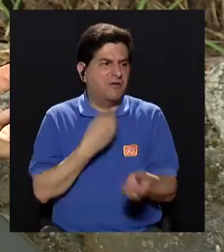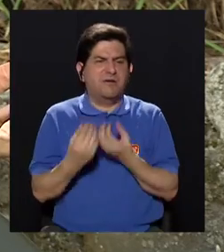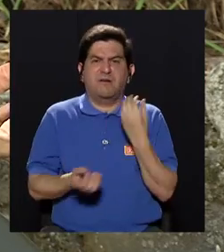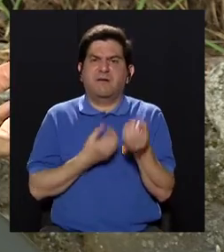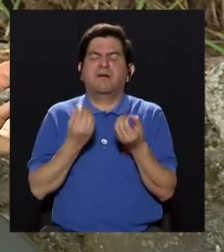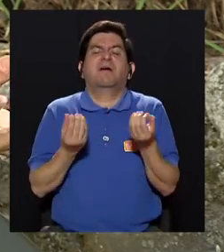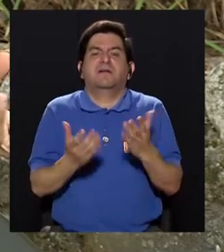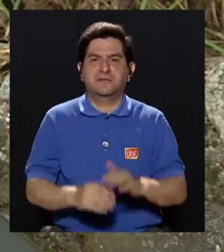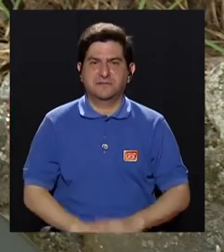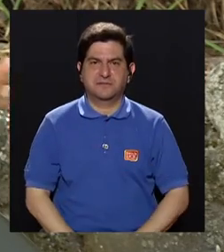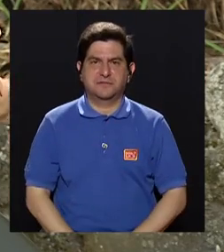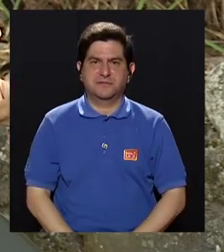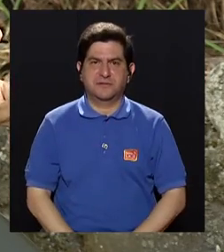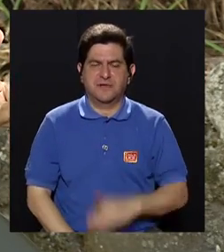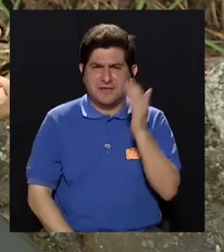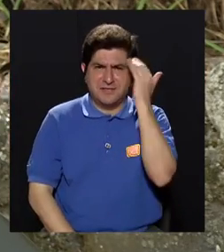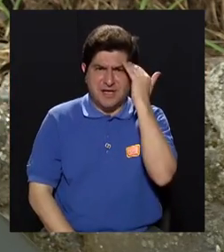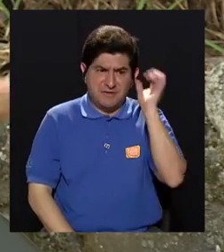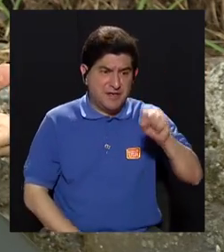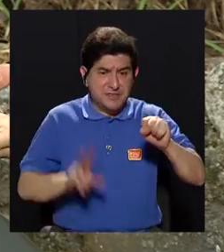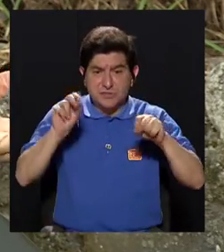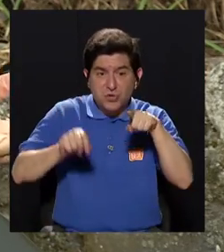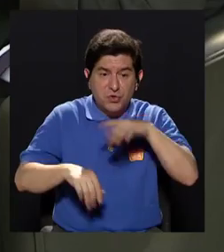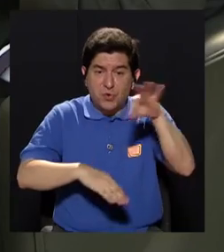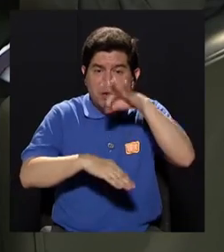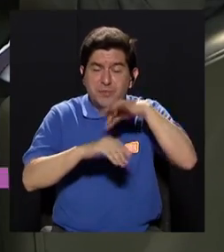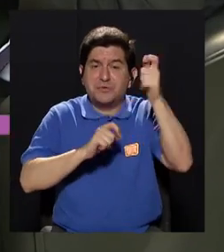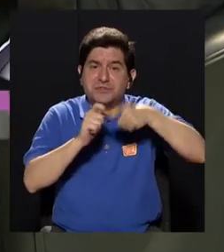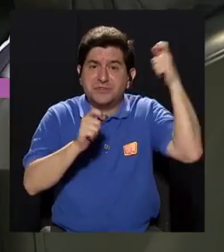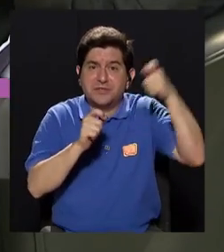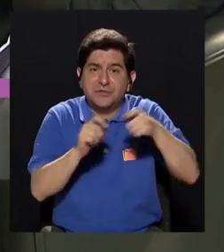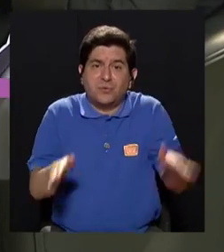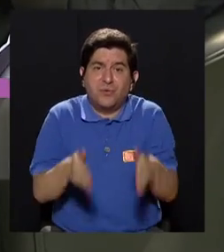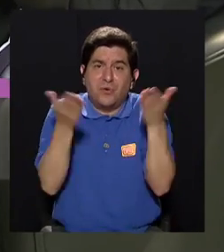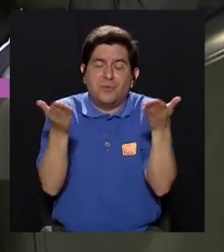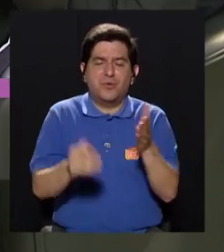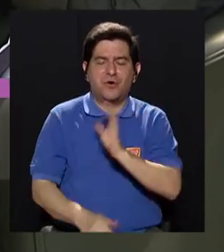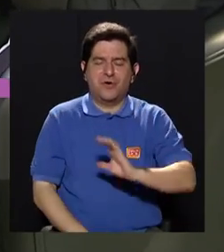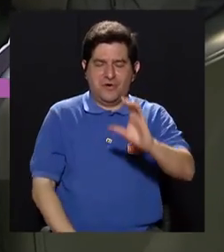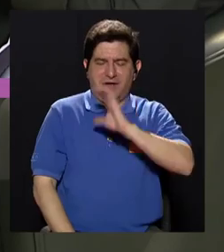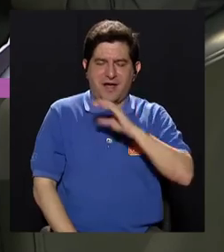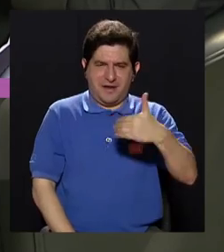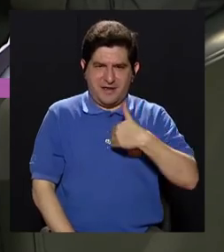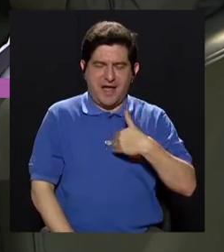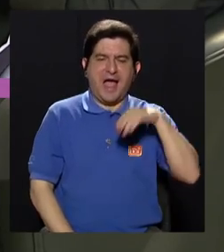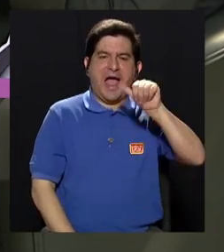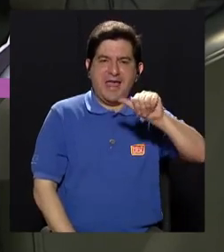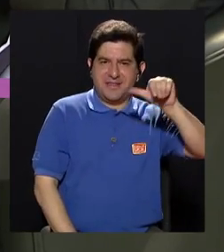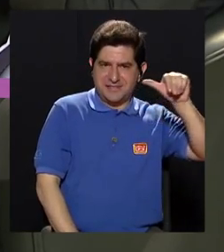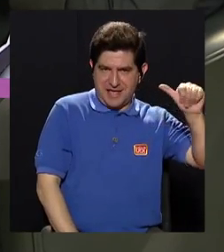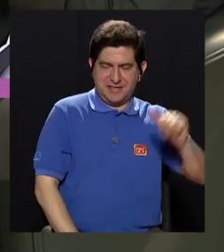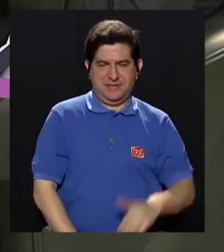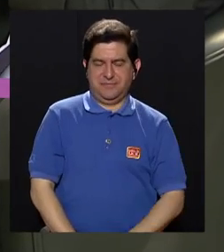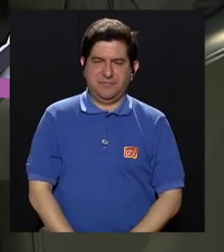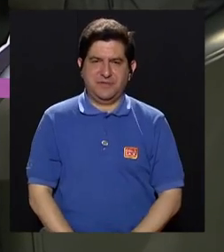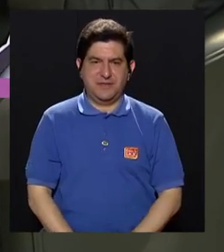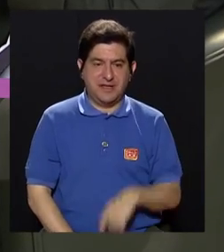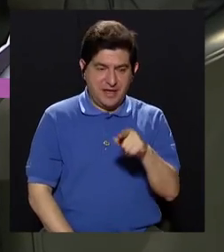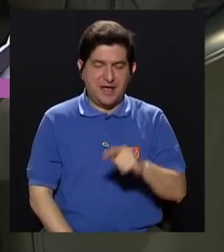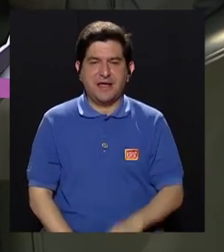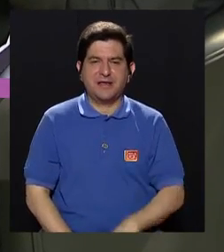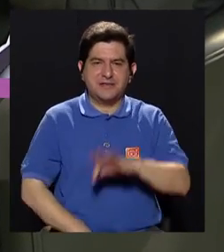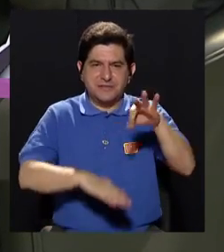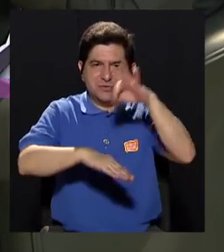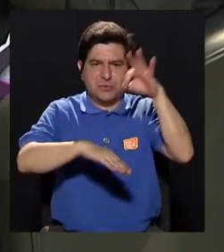¿qué tenemos que hacer? O sea, ¿cómo sabemos qué es o no el mosquito? Bueno, una de las características que tiene Aedes aegypti es que